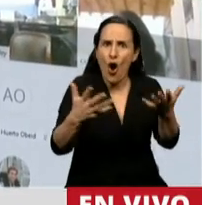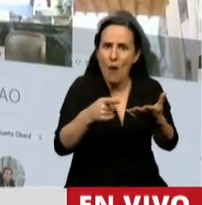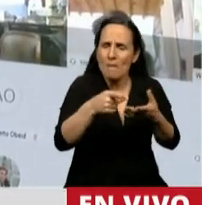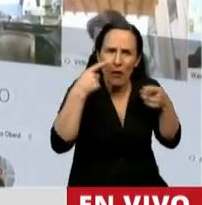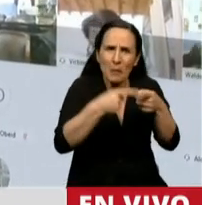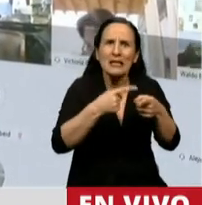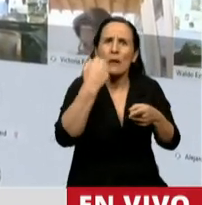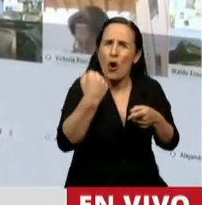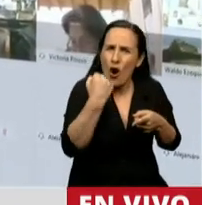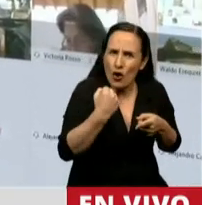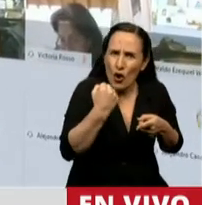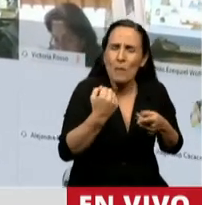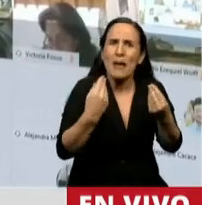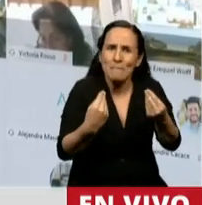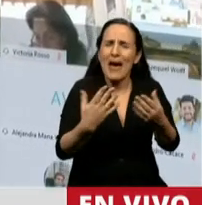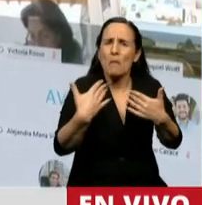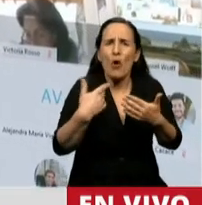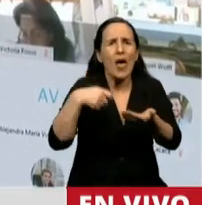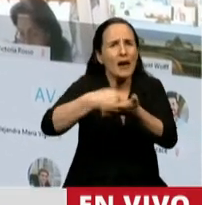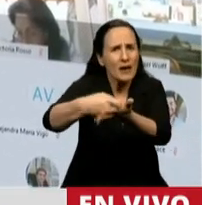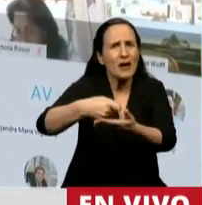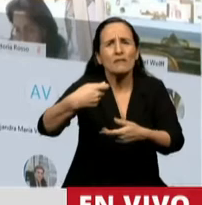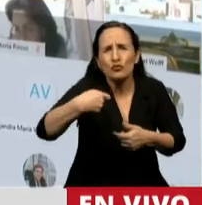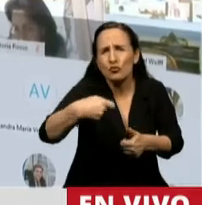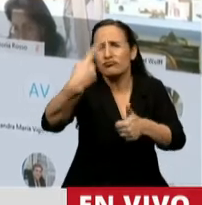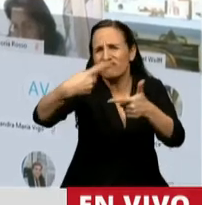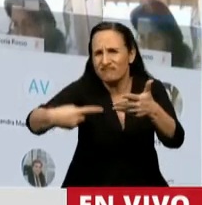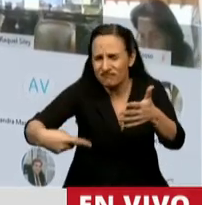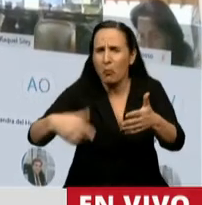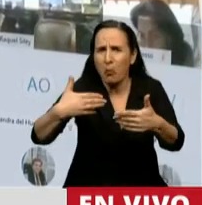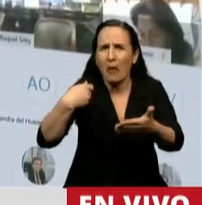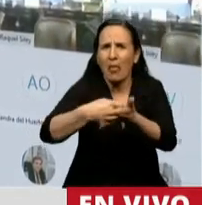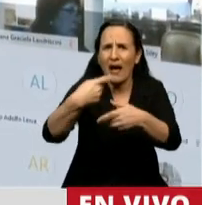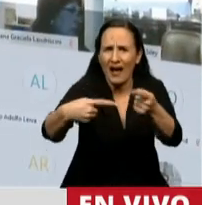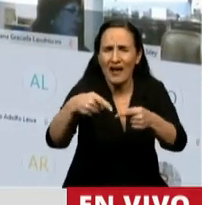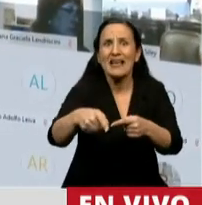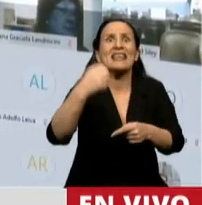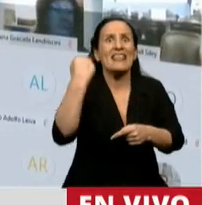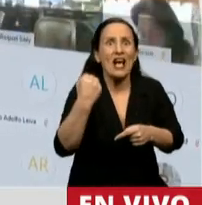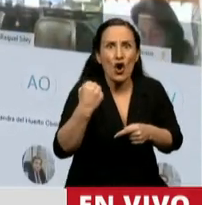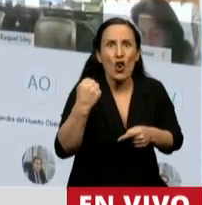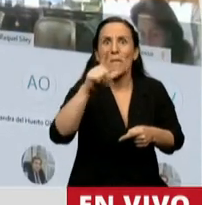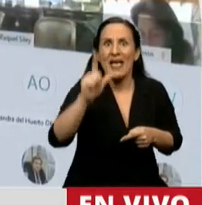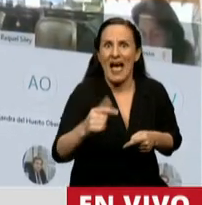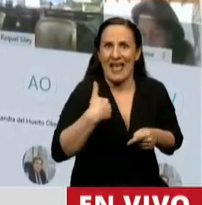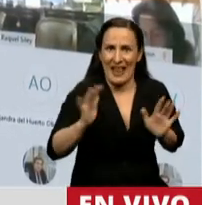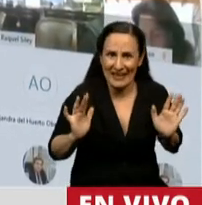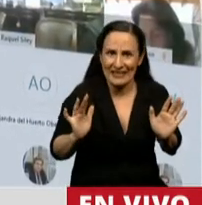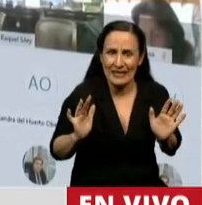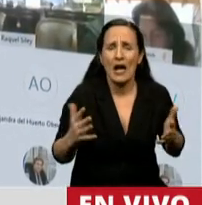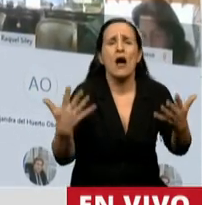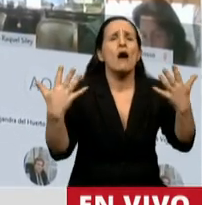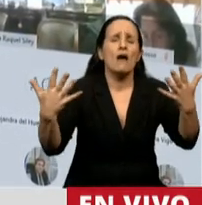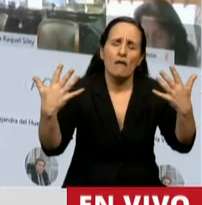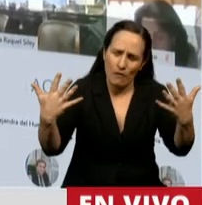promoviendo la sostenibilidad del sistema previsional y de la economía argentina en general. Es cierto que la economía argentina en